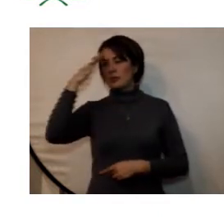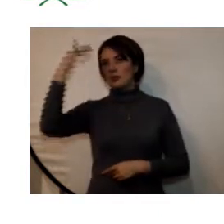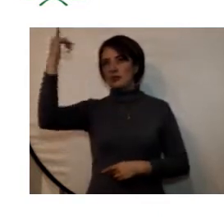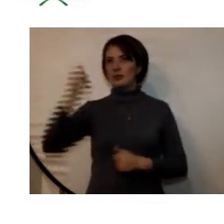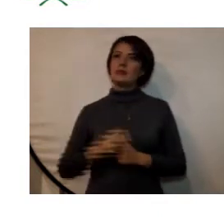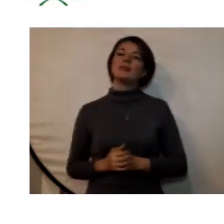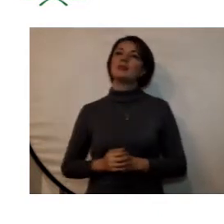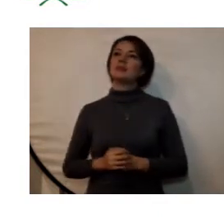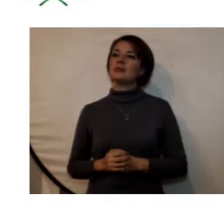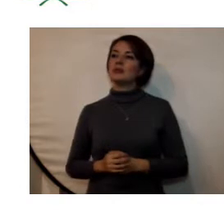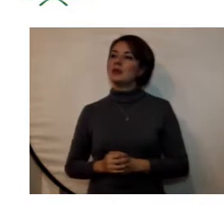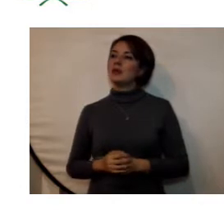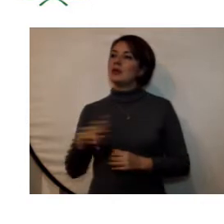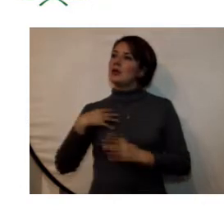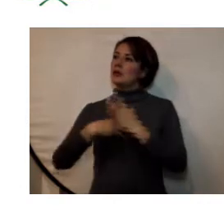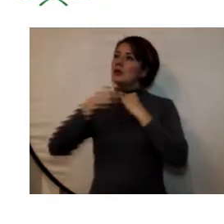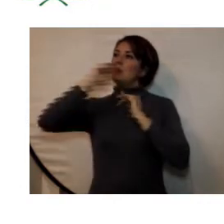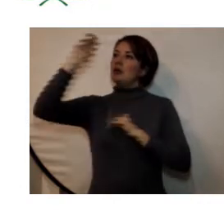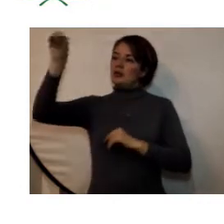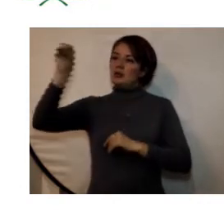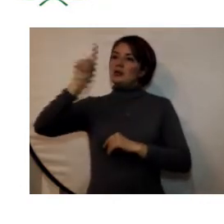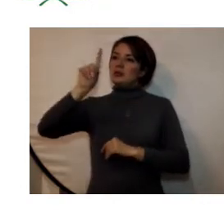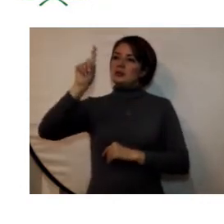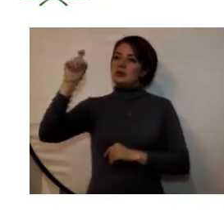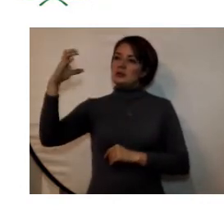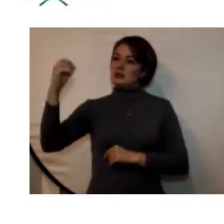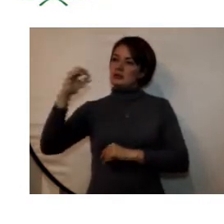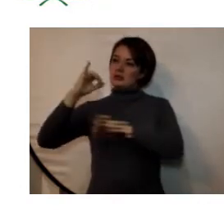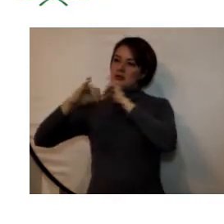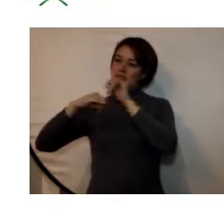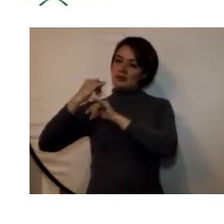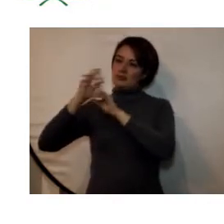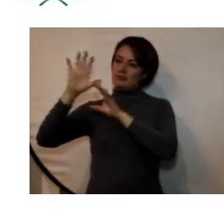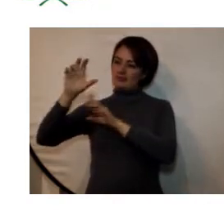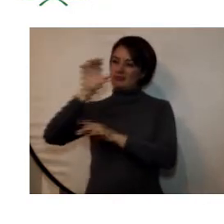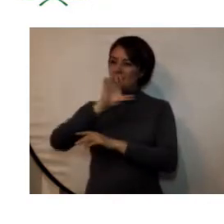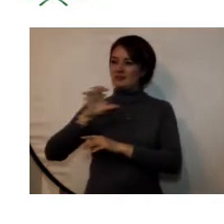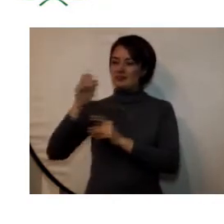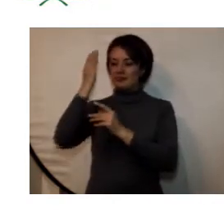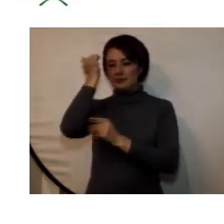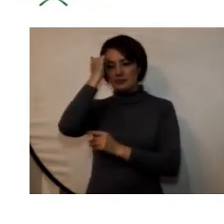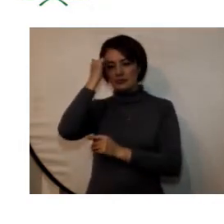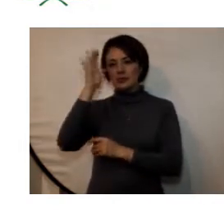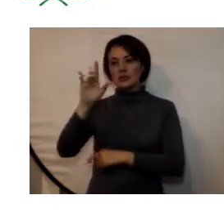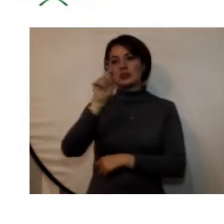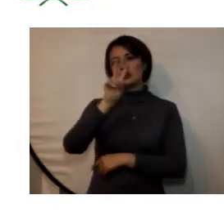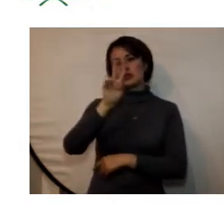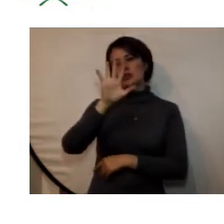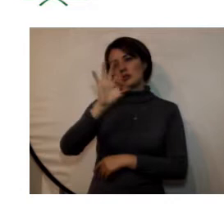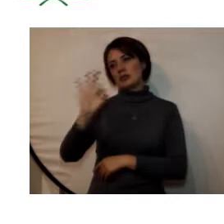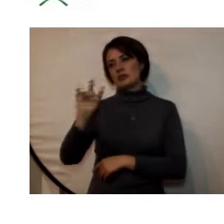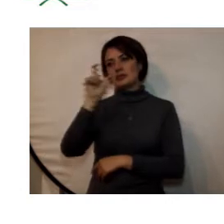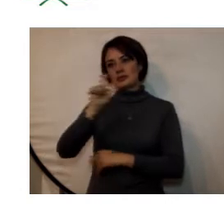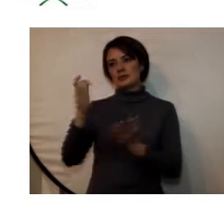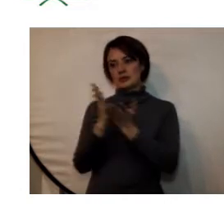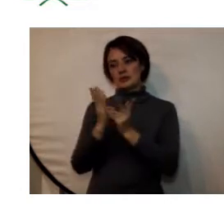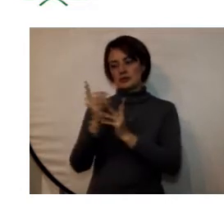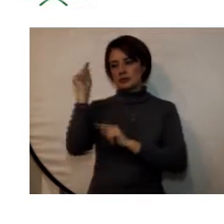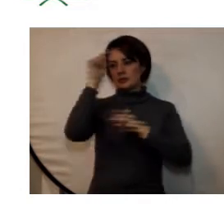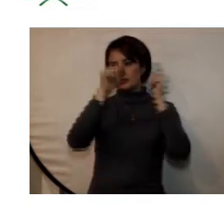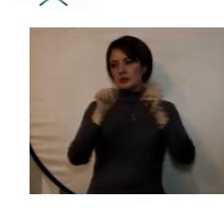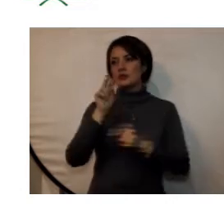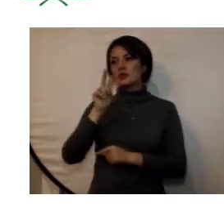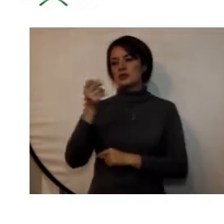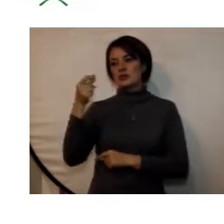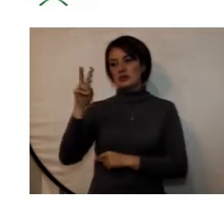con el traslado internacional de 160 docentes e investigadores 253 estudiantes 13 funcionarios administrativos